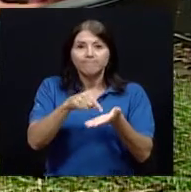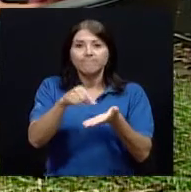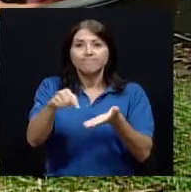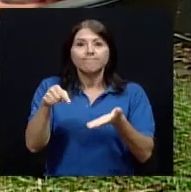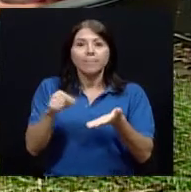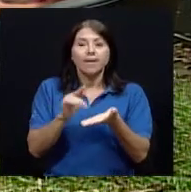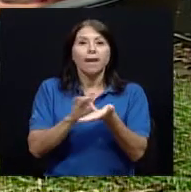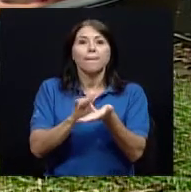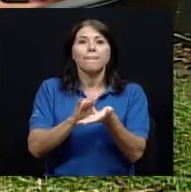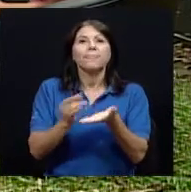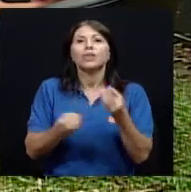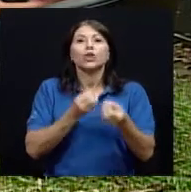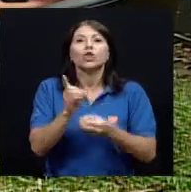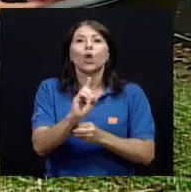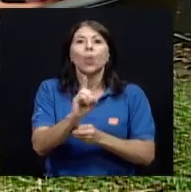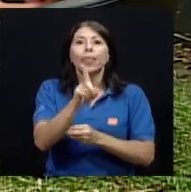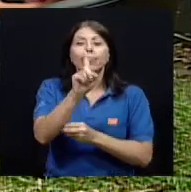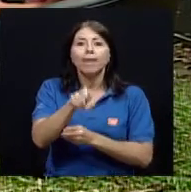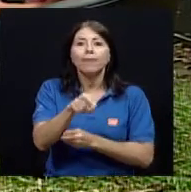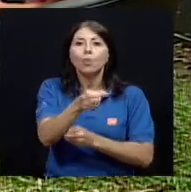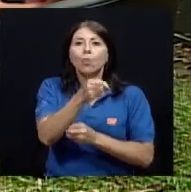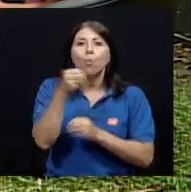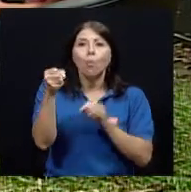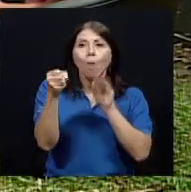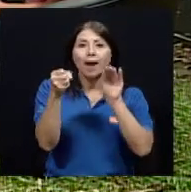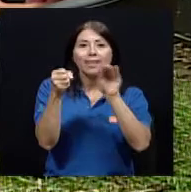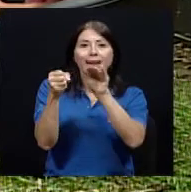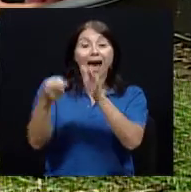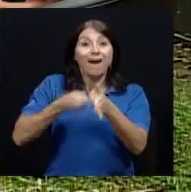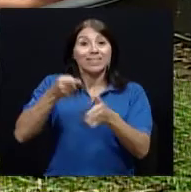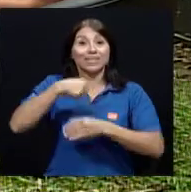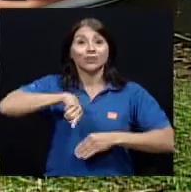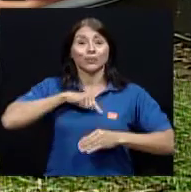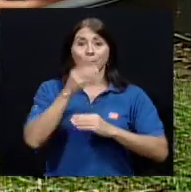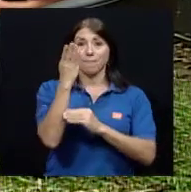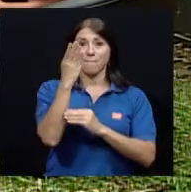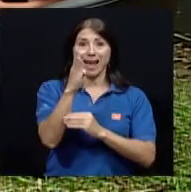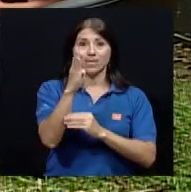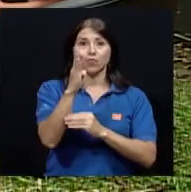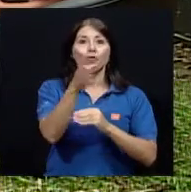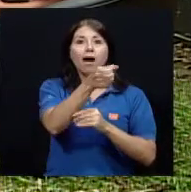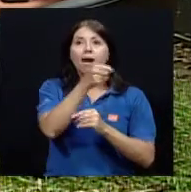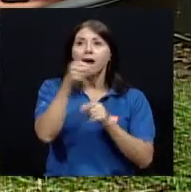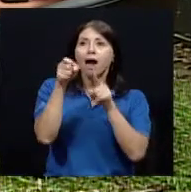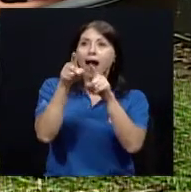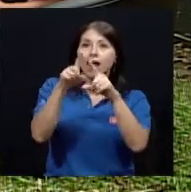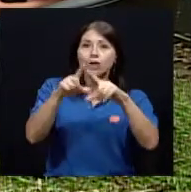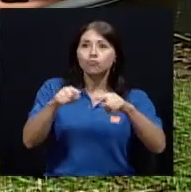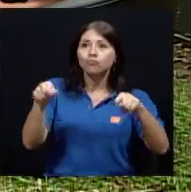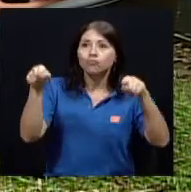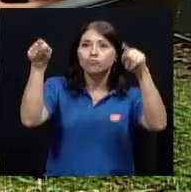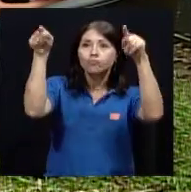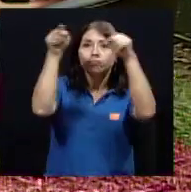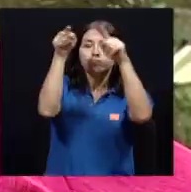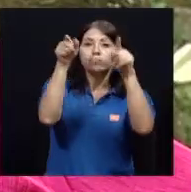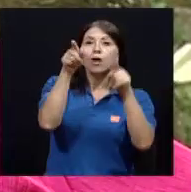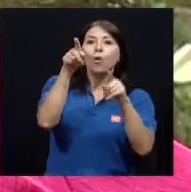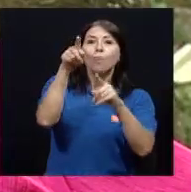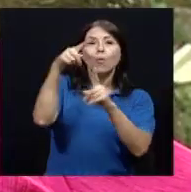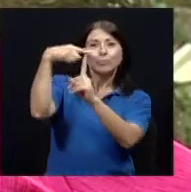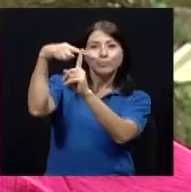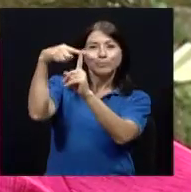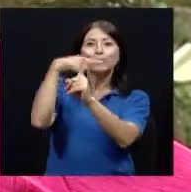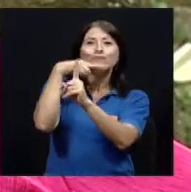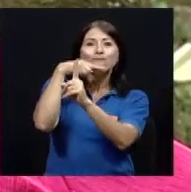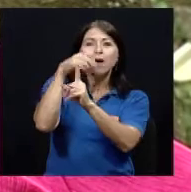baño de nuestra vivienda entonces esto sería una buena recomendación que hacer en esos casos porque siempre incurrimos en lo mismo. Vamos a